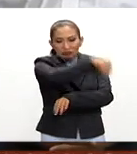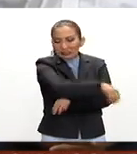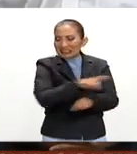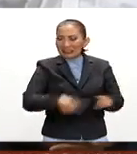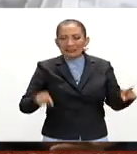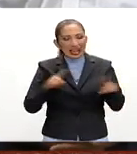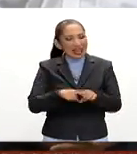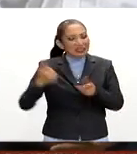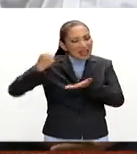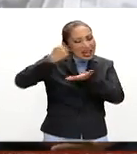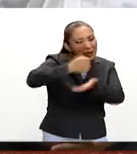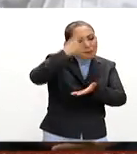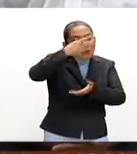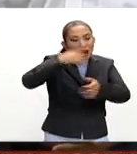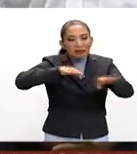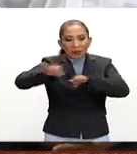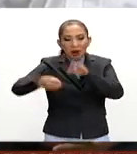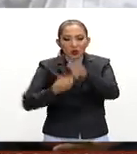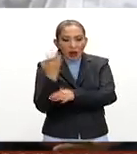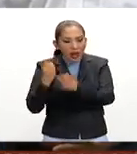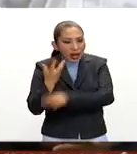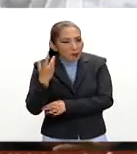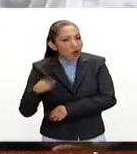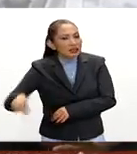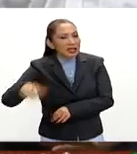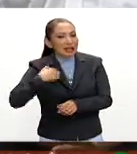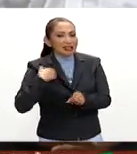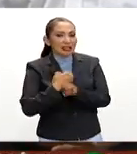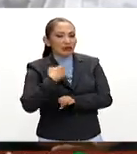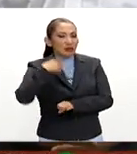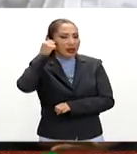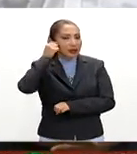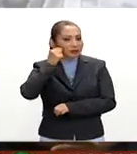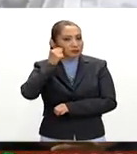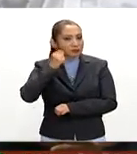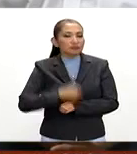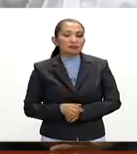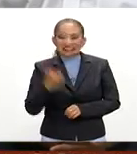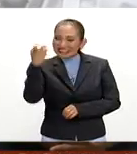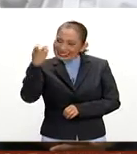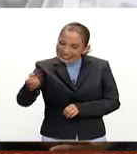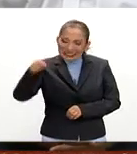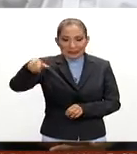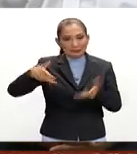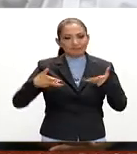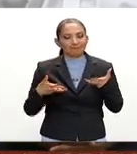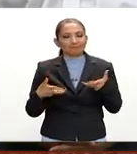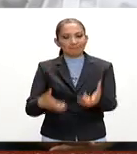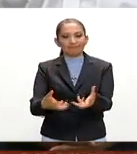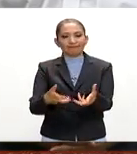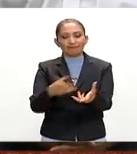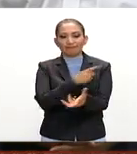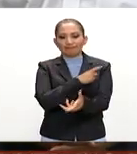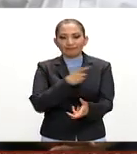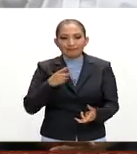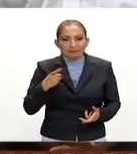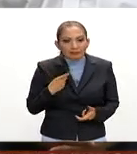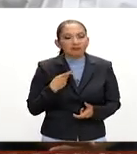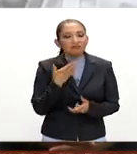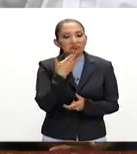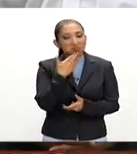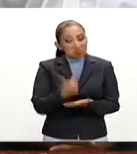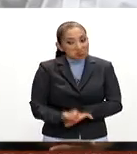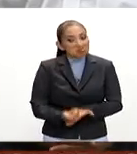diferentes inversiones para generar empleos en el Estado de Guerrero. Esa es la ruta que ha